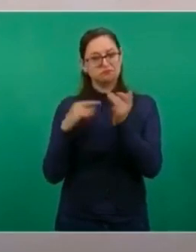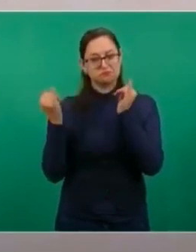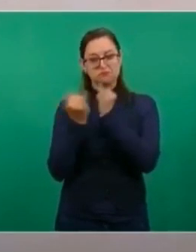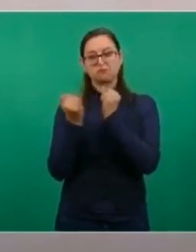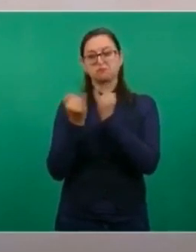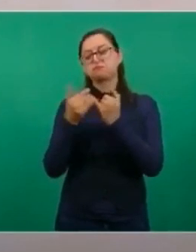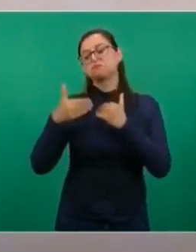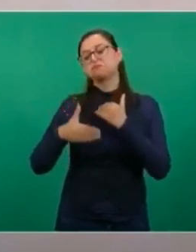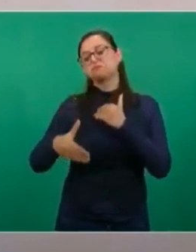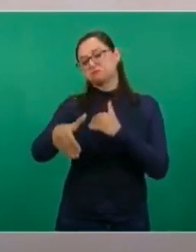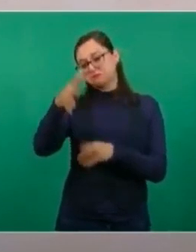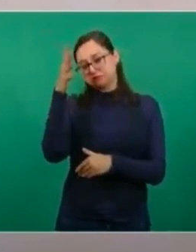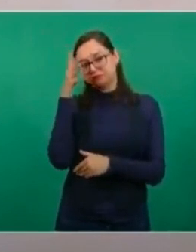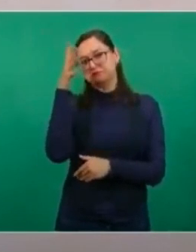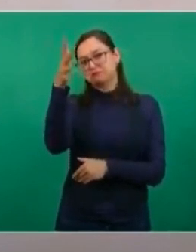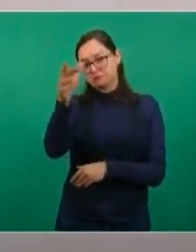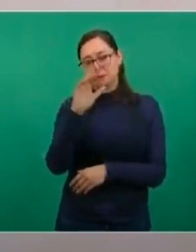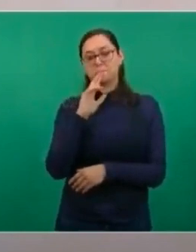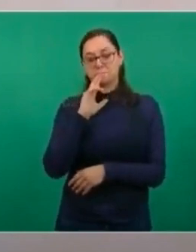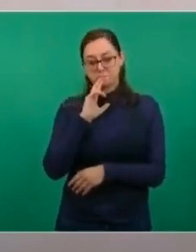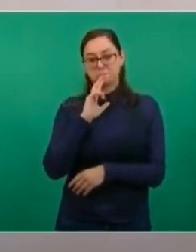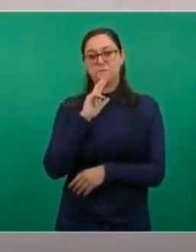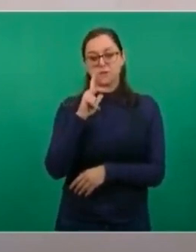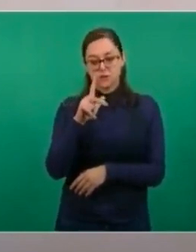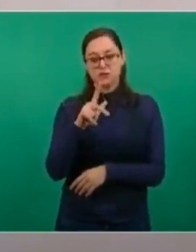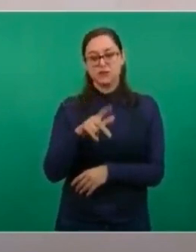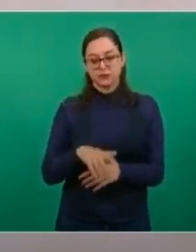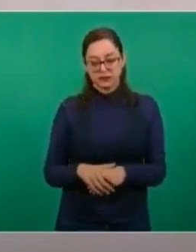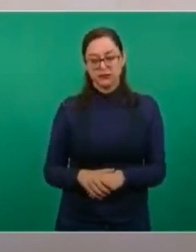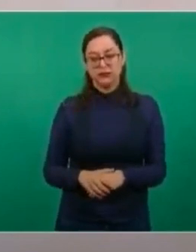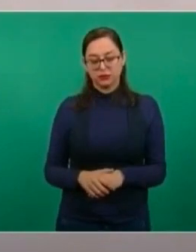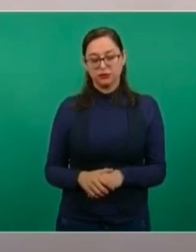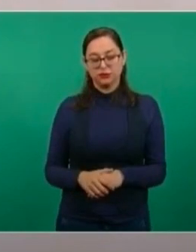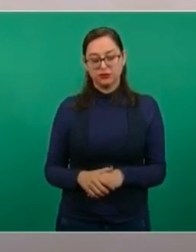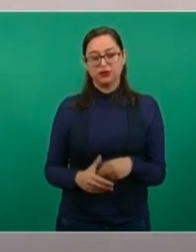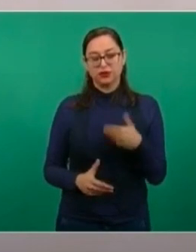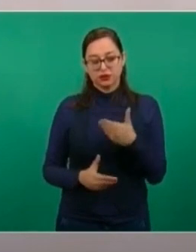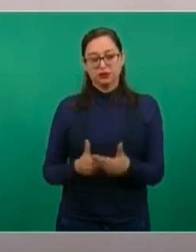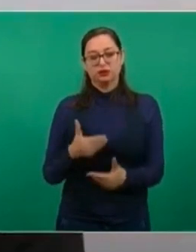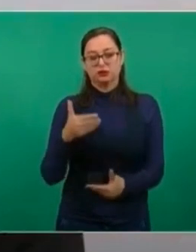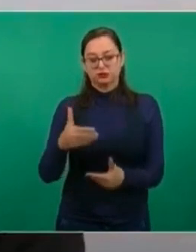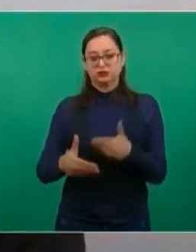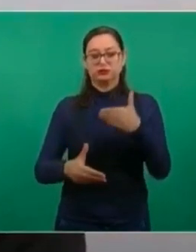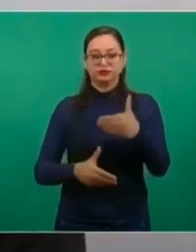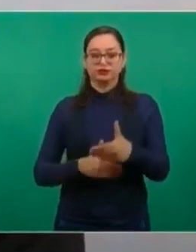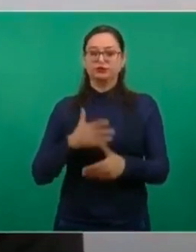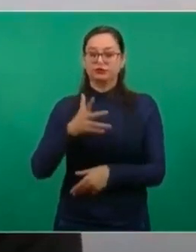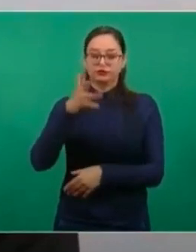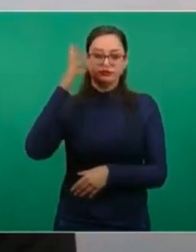mejores tiempos, que va a ser favorable el porvenir.